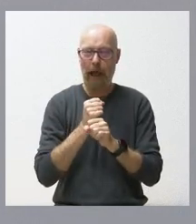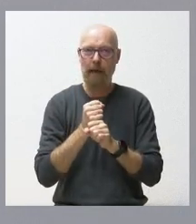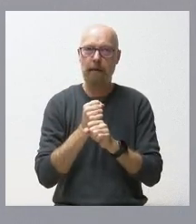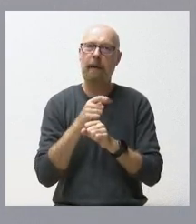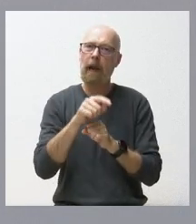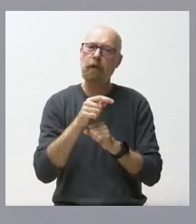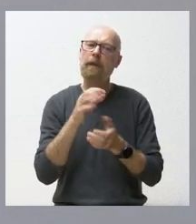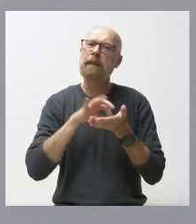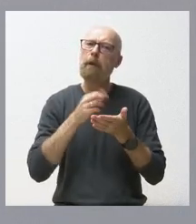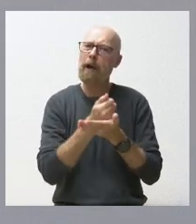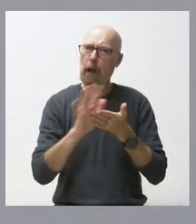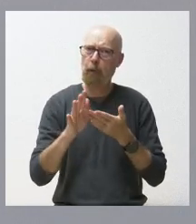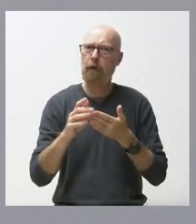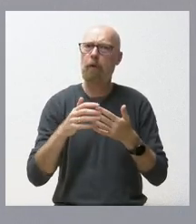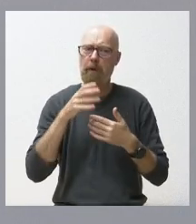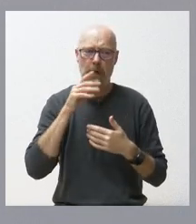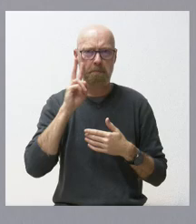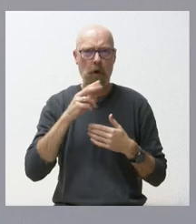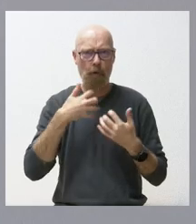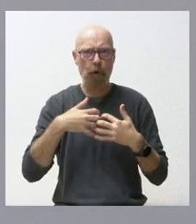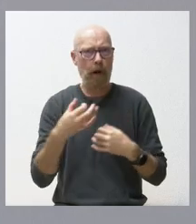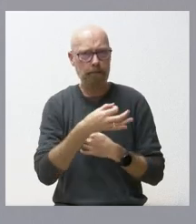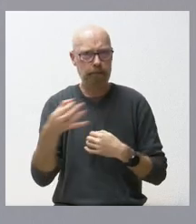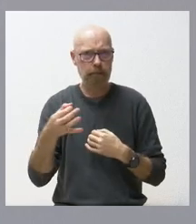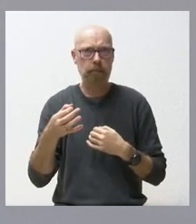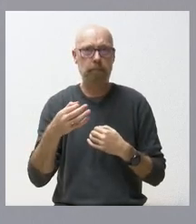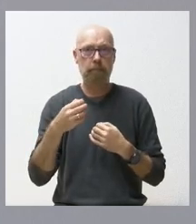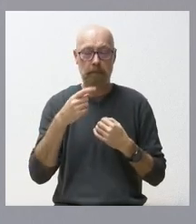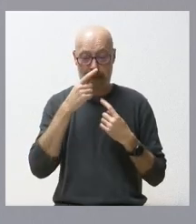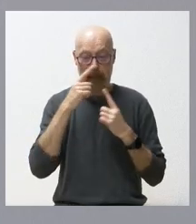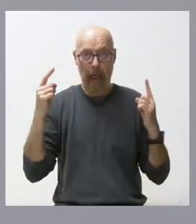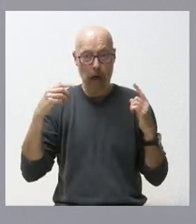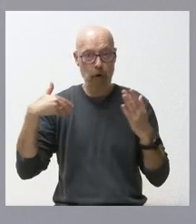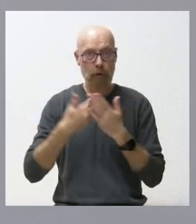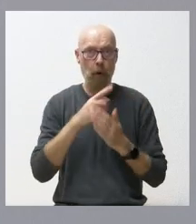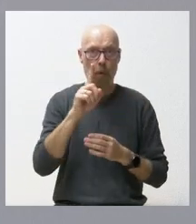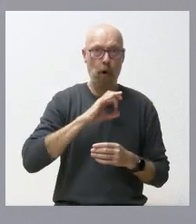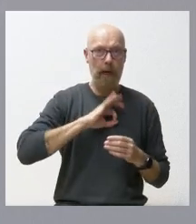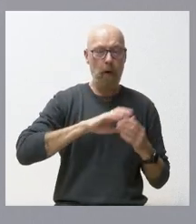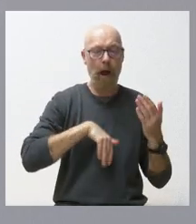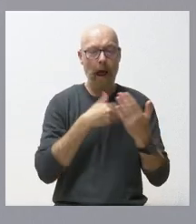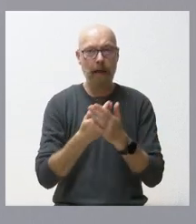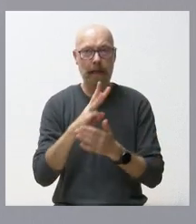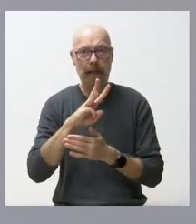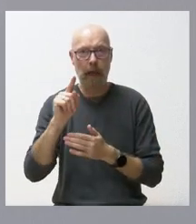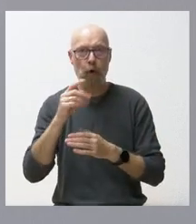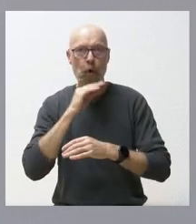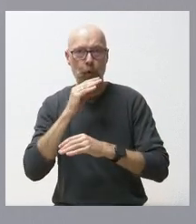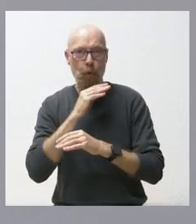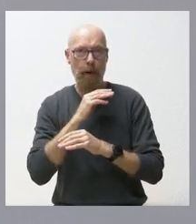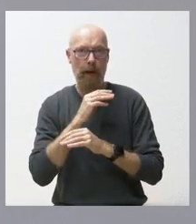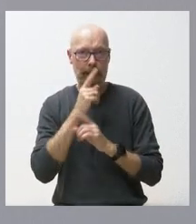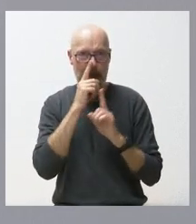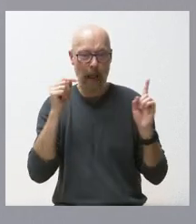funciona a nuestro juicio eficazmente y en lo que va de año 2024, entre el 1 de enero y el 31 de octubre, ha